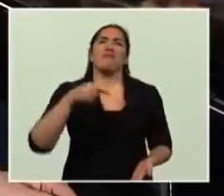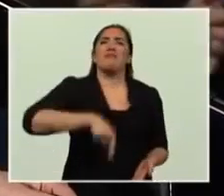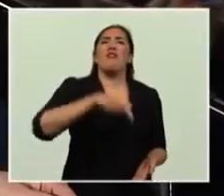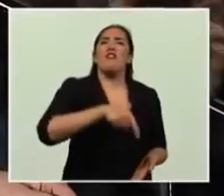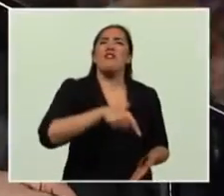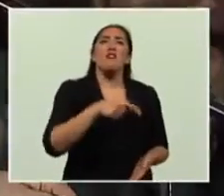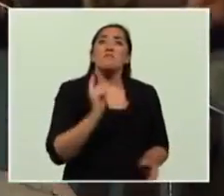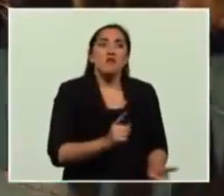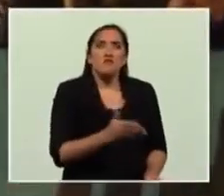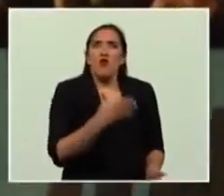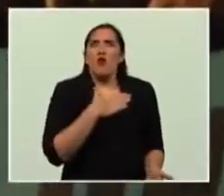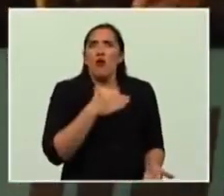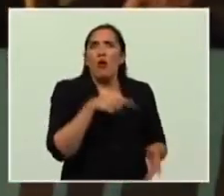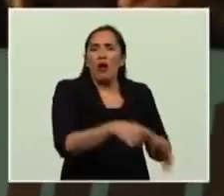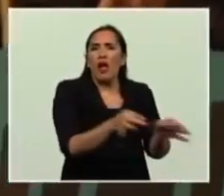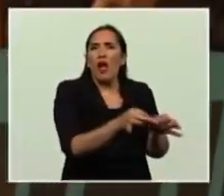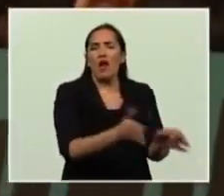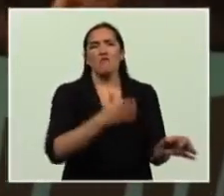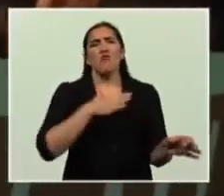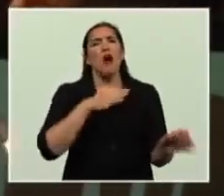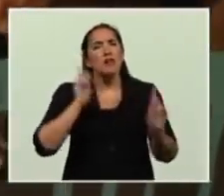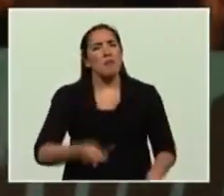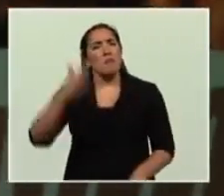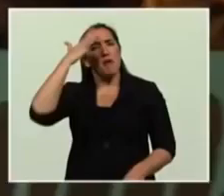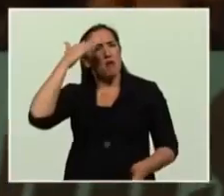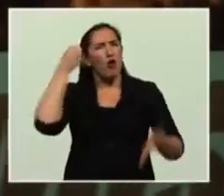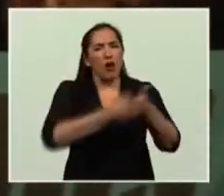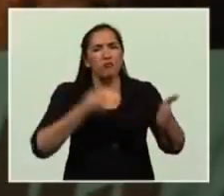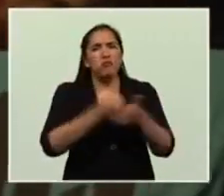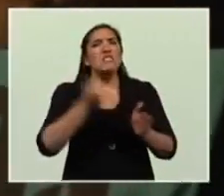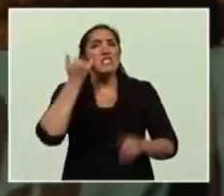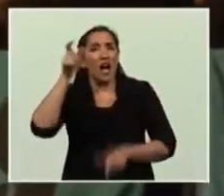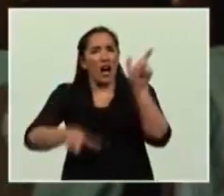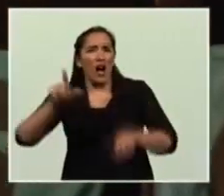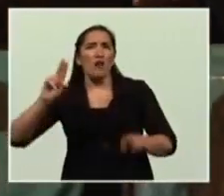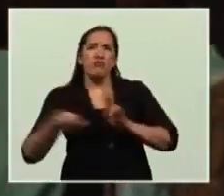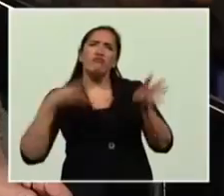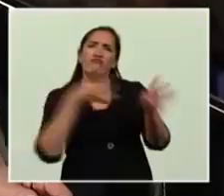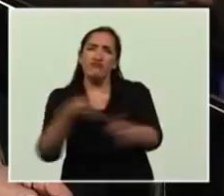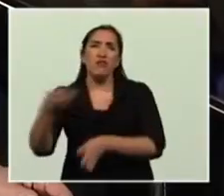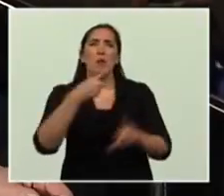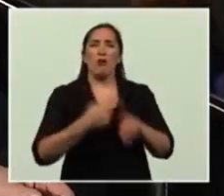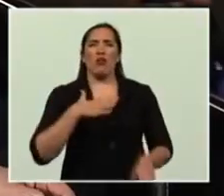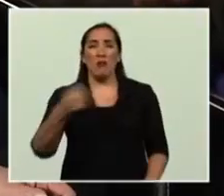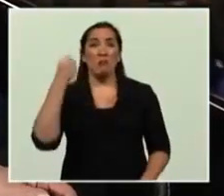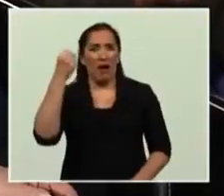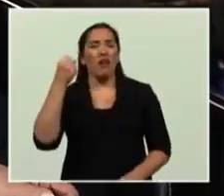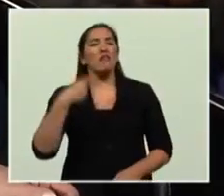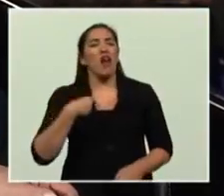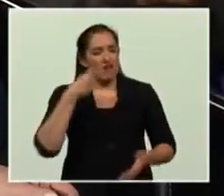por lo que es de uno y luchar por la memoria de los que dieron la vida por la patria. Muchas gracias